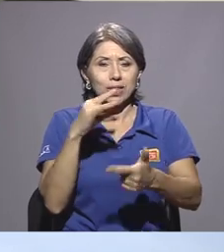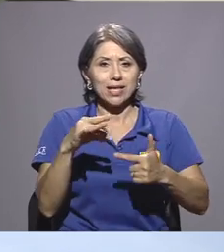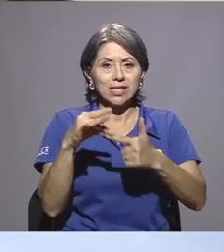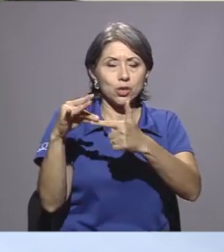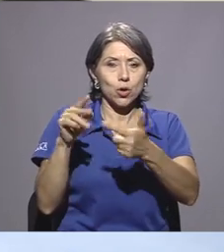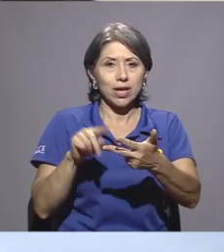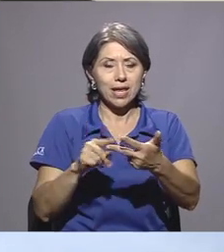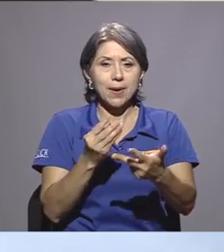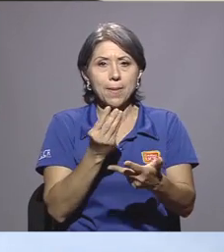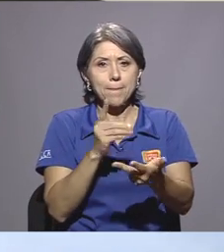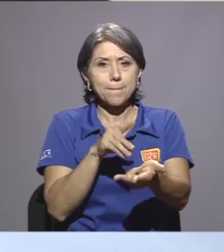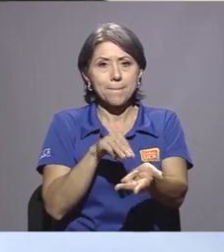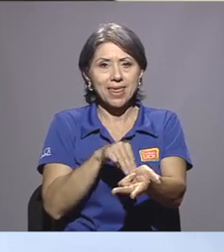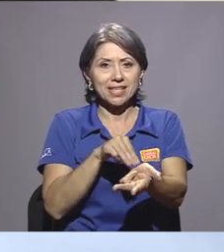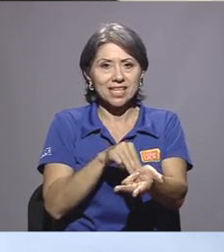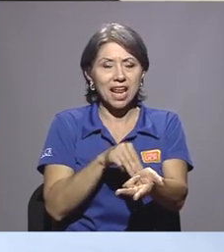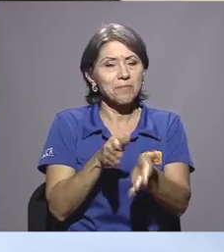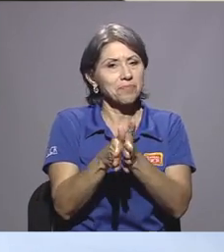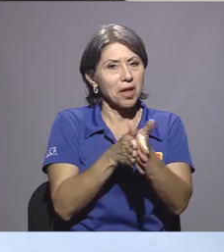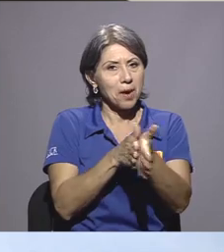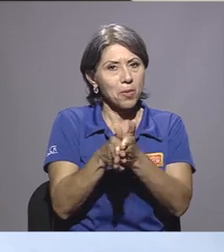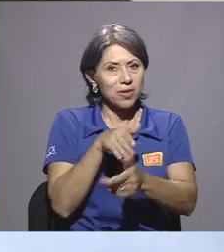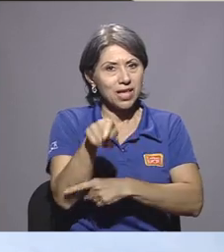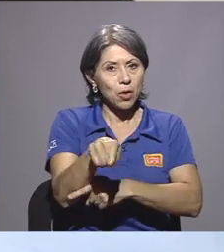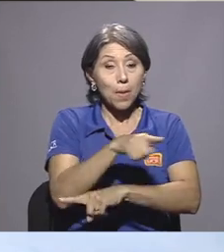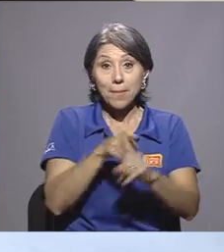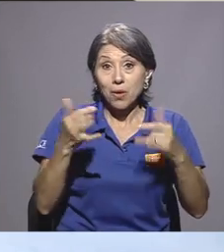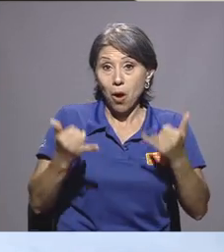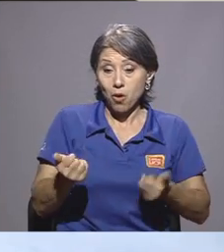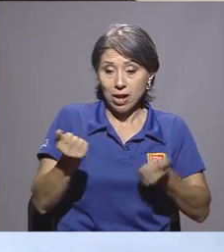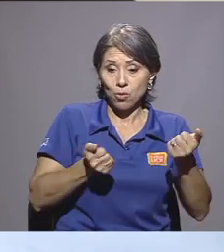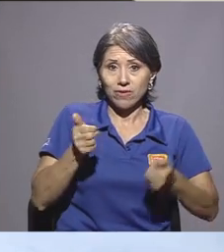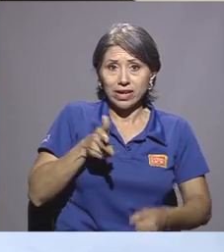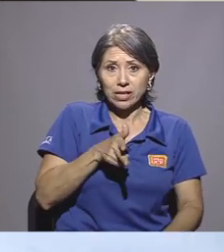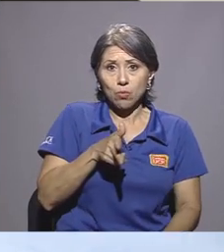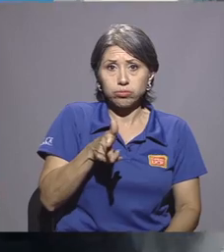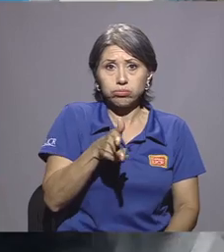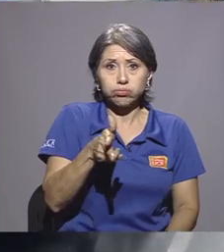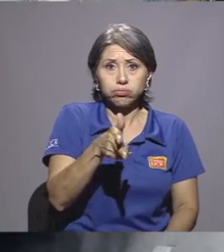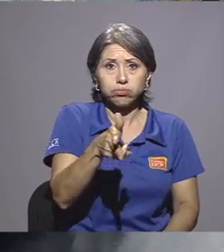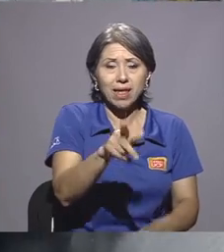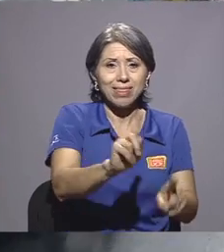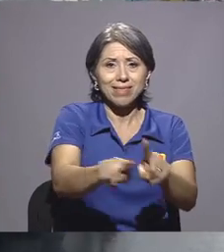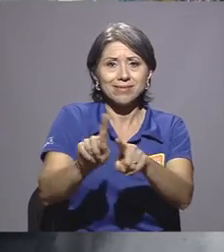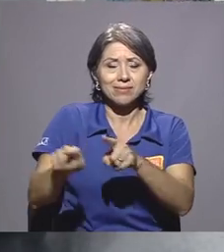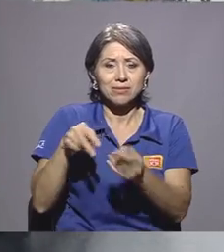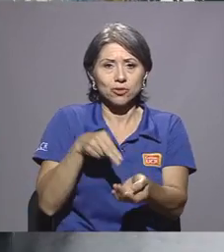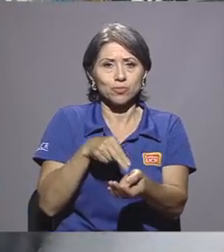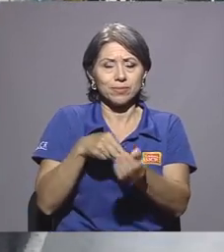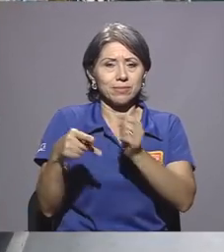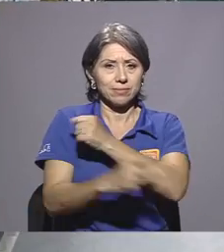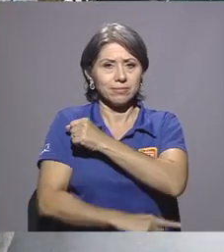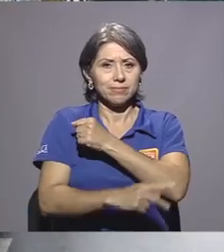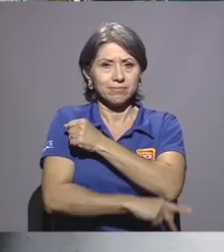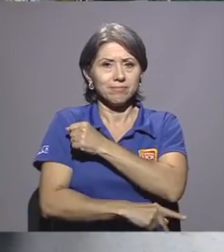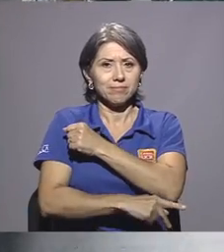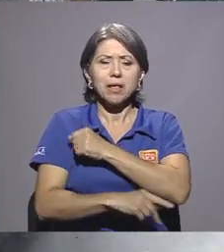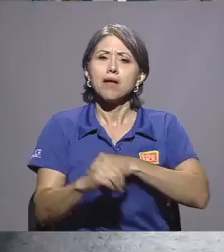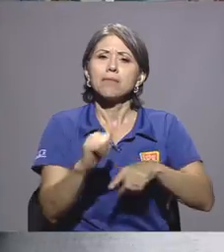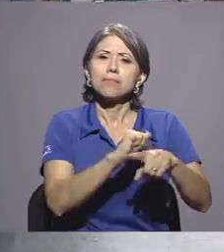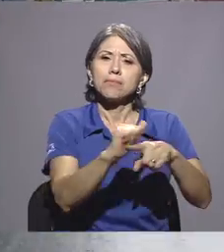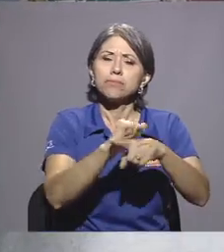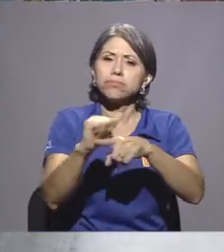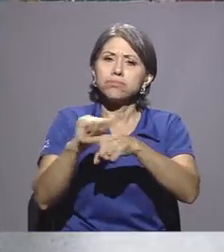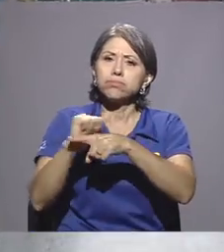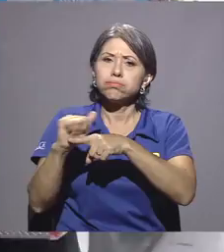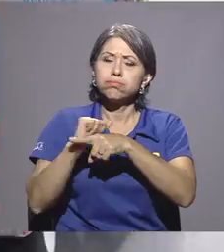aprovechado este equipo. Pero ahora, la unidad móvil también se traslada a distintos hospitales del país para brindar